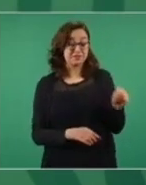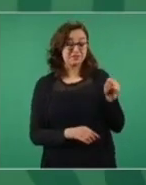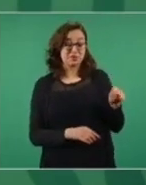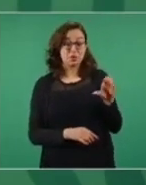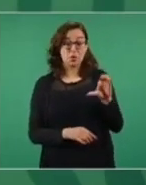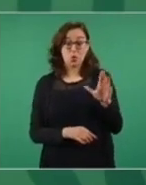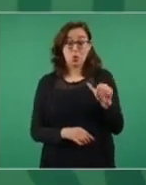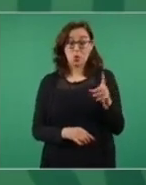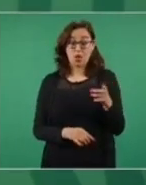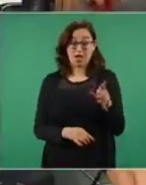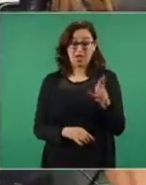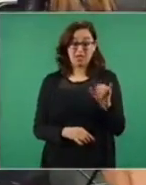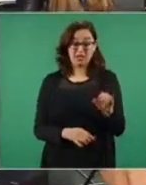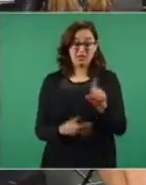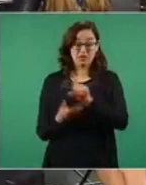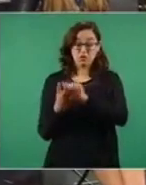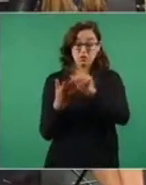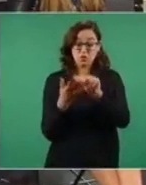el país